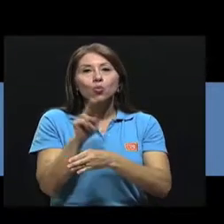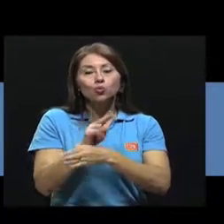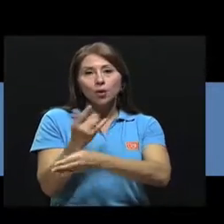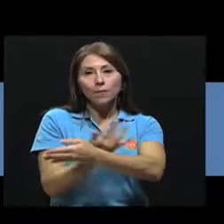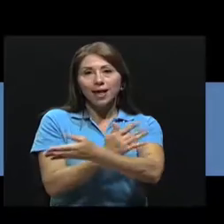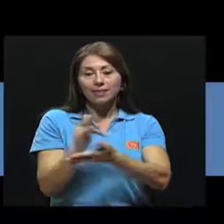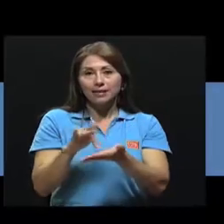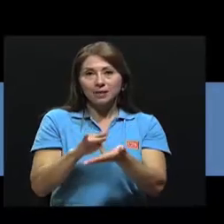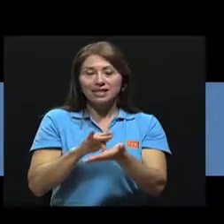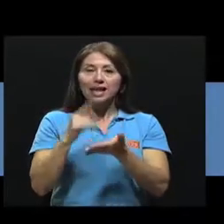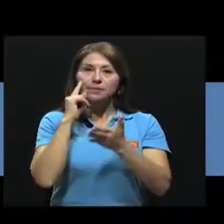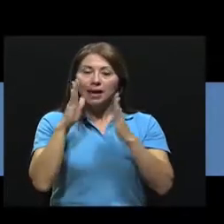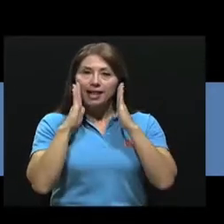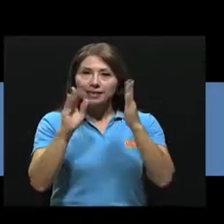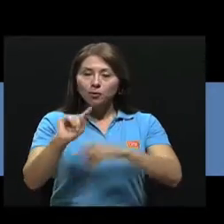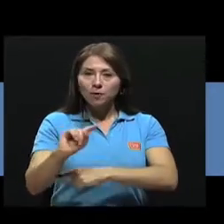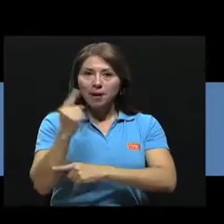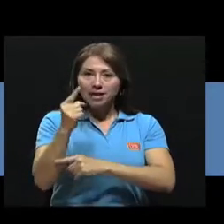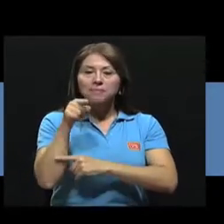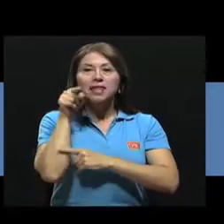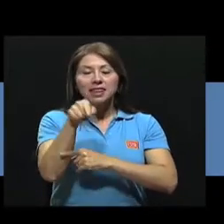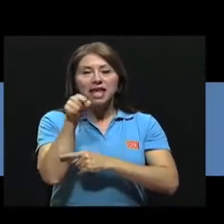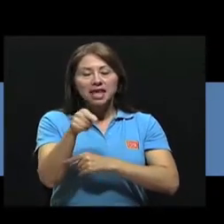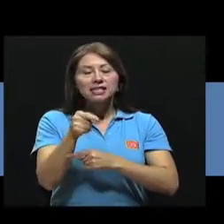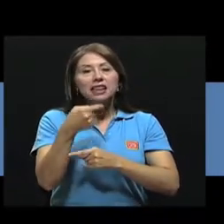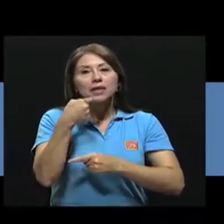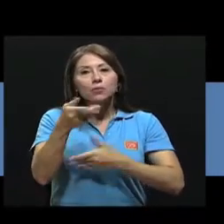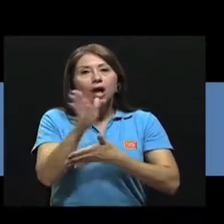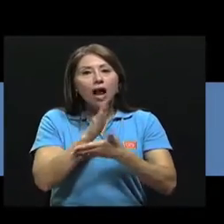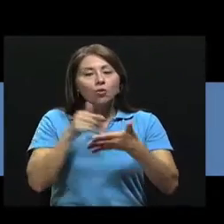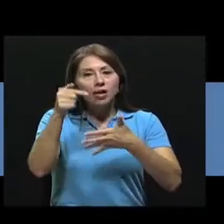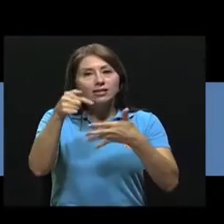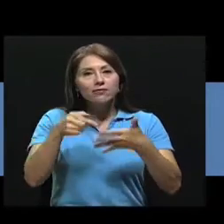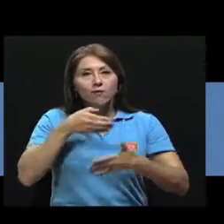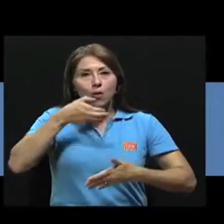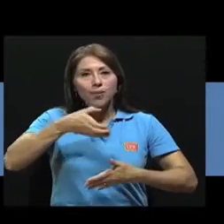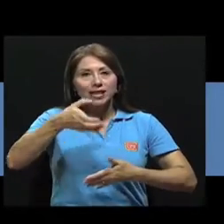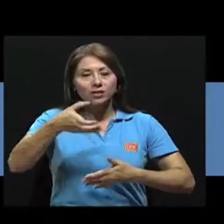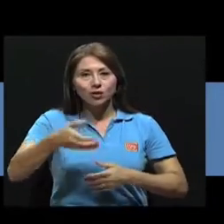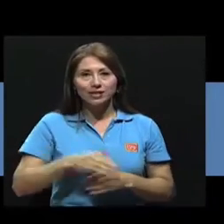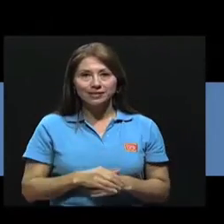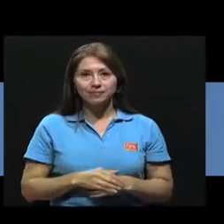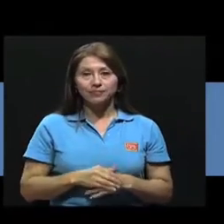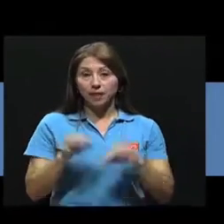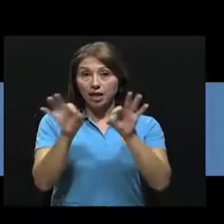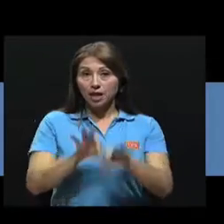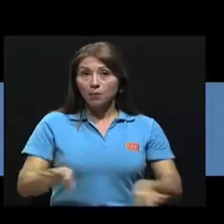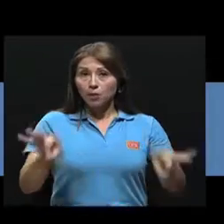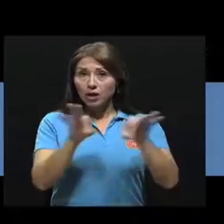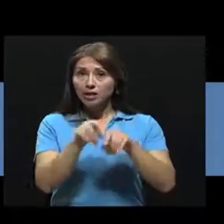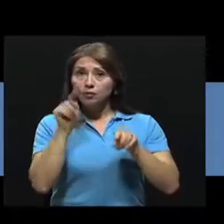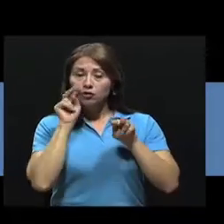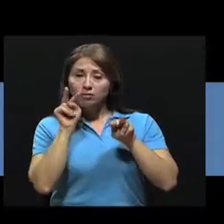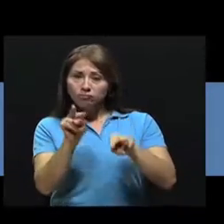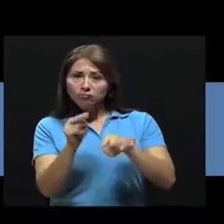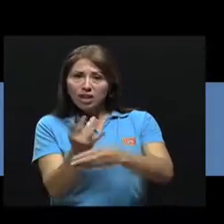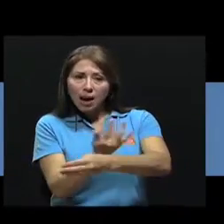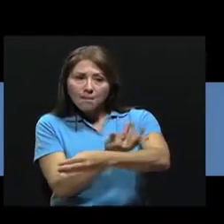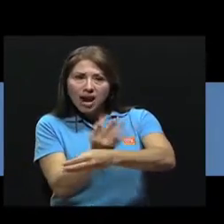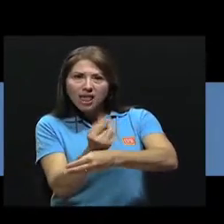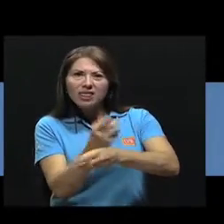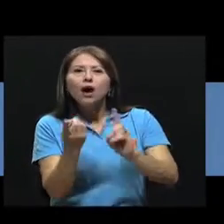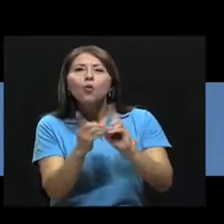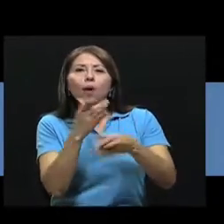algunas recomendaciones. Es importante que identifique la planta y la parte a utilizar en cada preparación o receta.